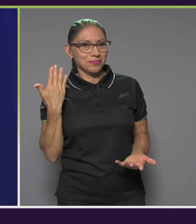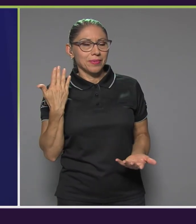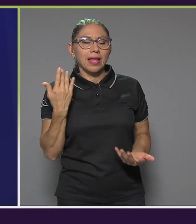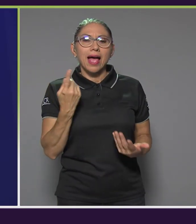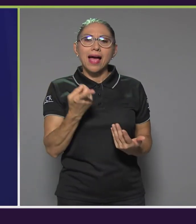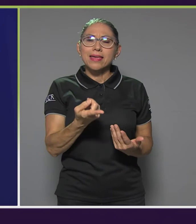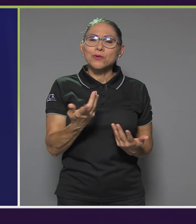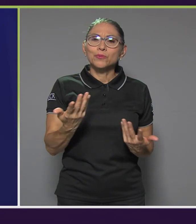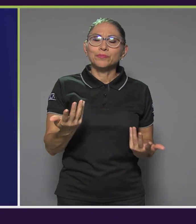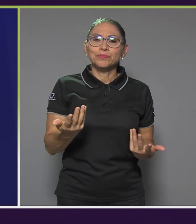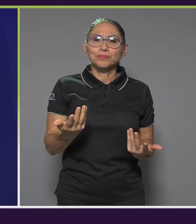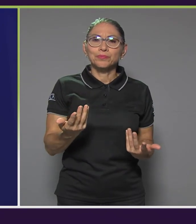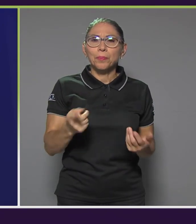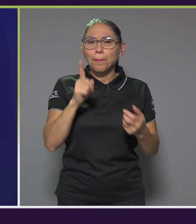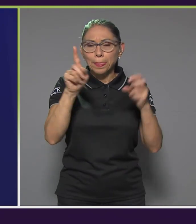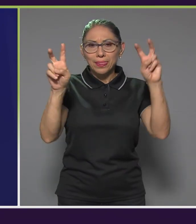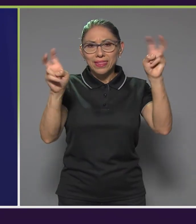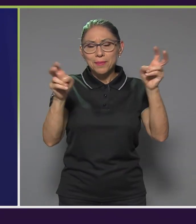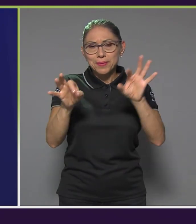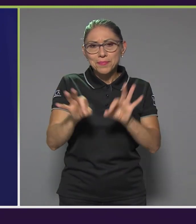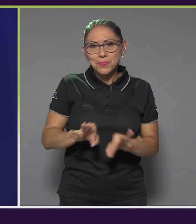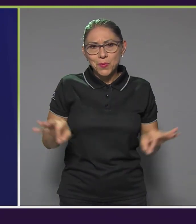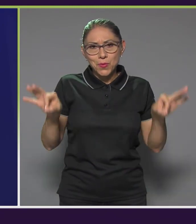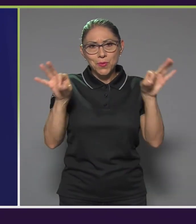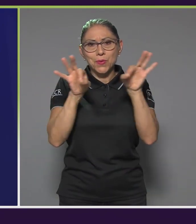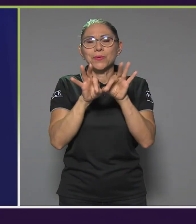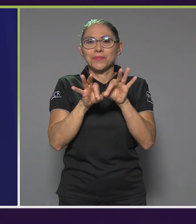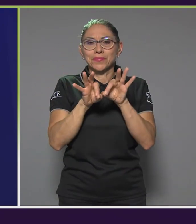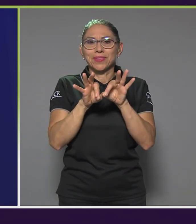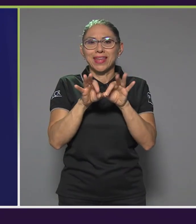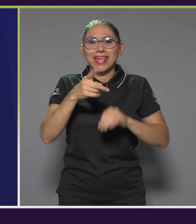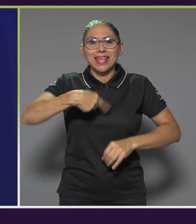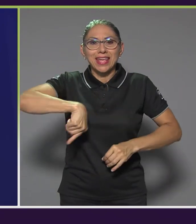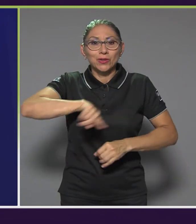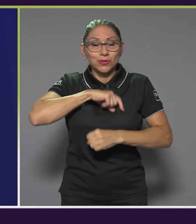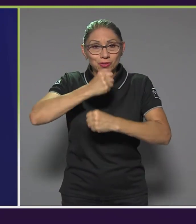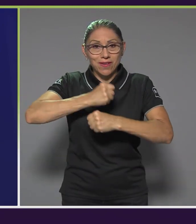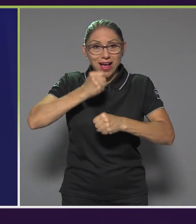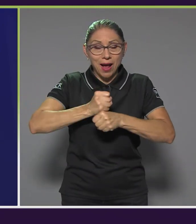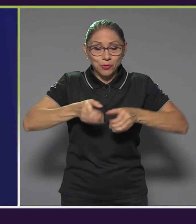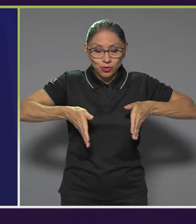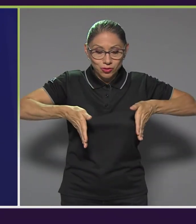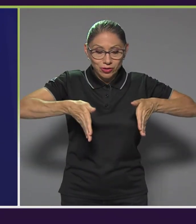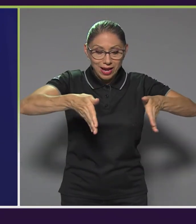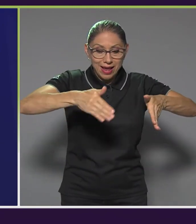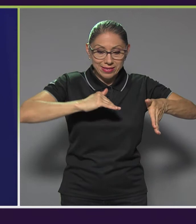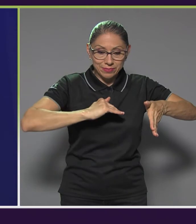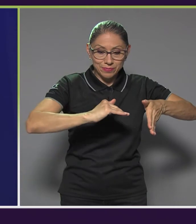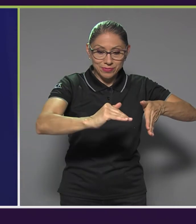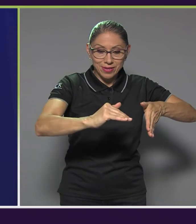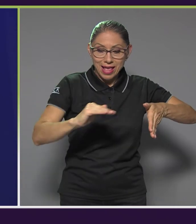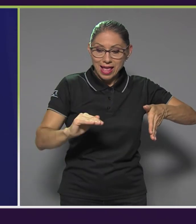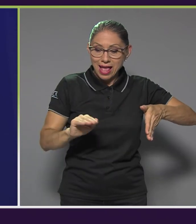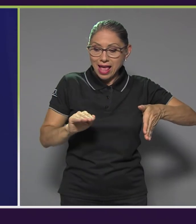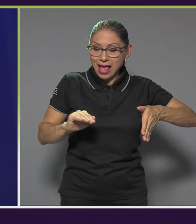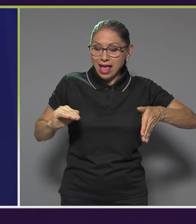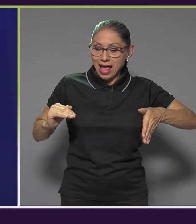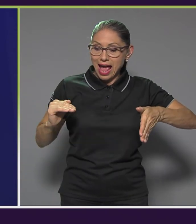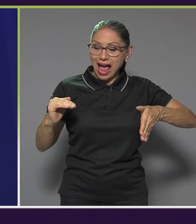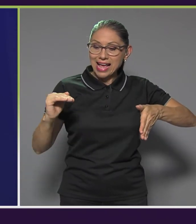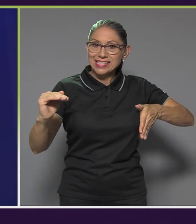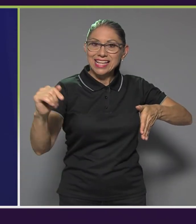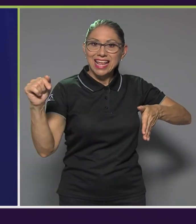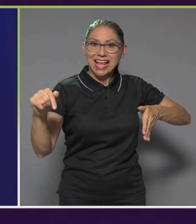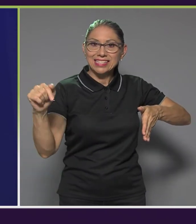Hay un tema importante que trabajamos aceras y transporte público pensando en la persona mayor, pero